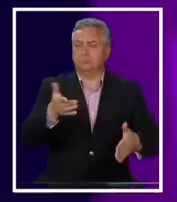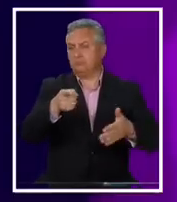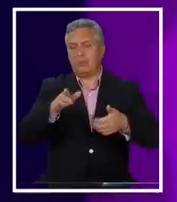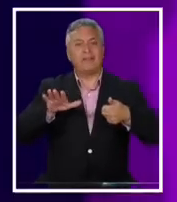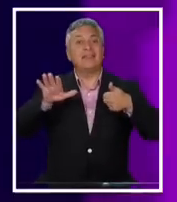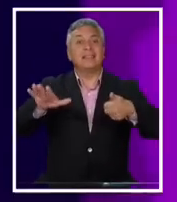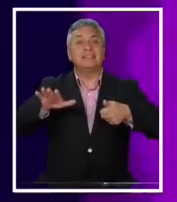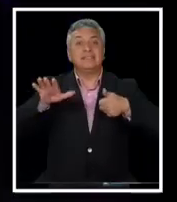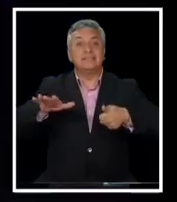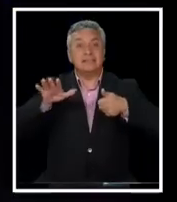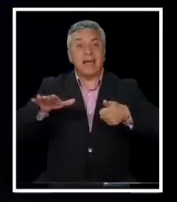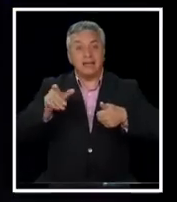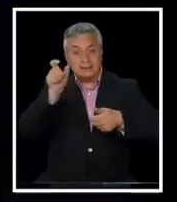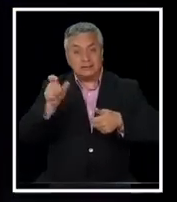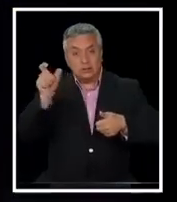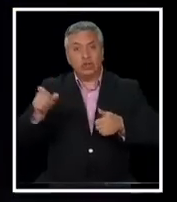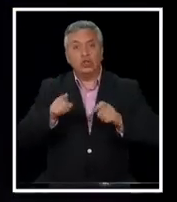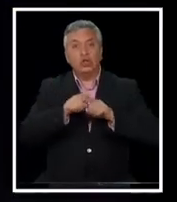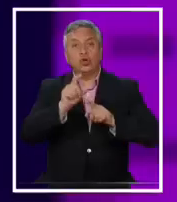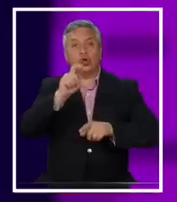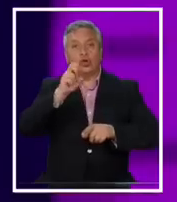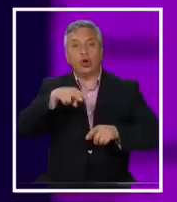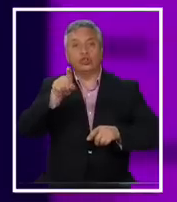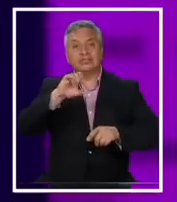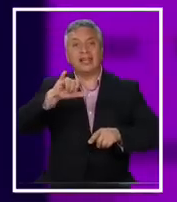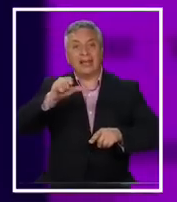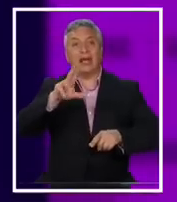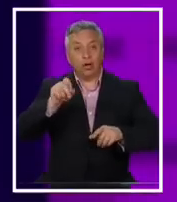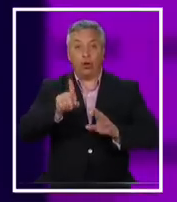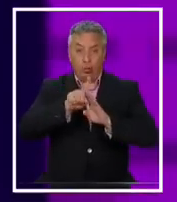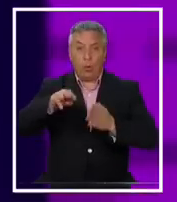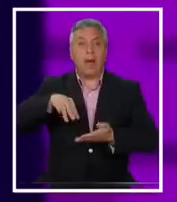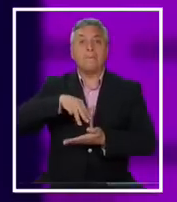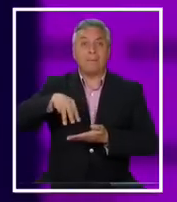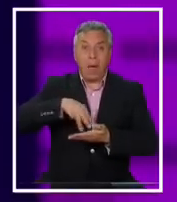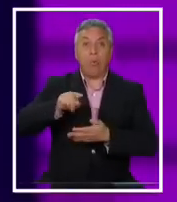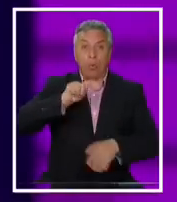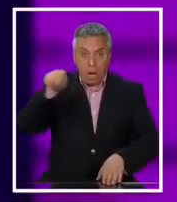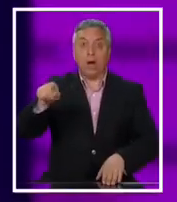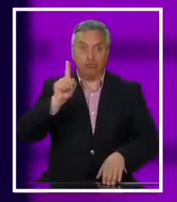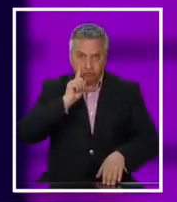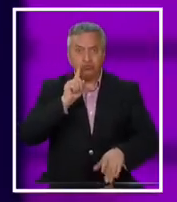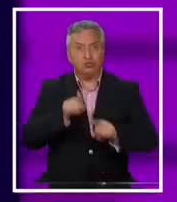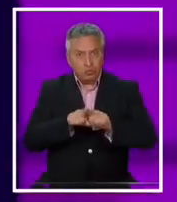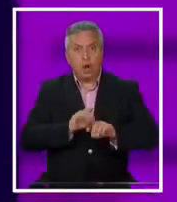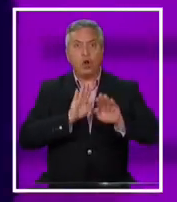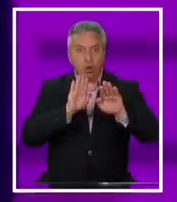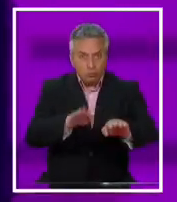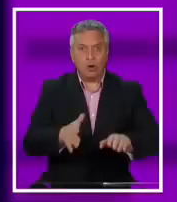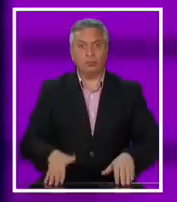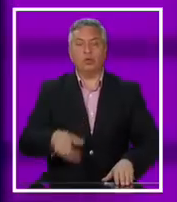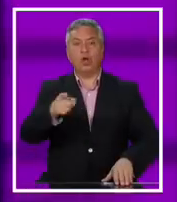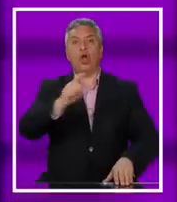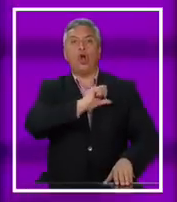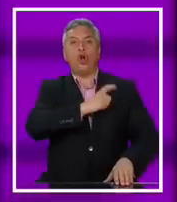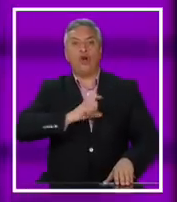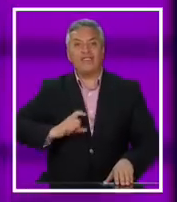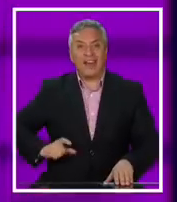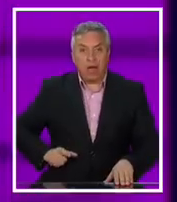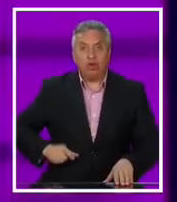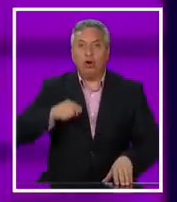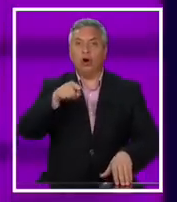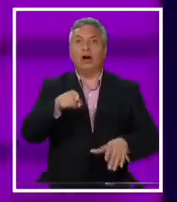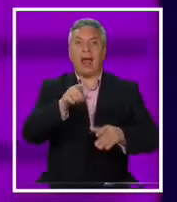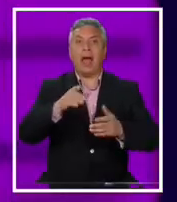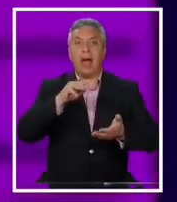consejeros, entiendo que 13, incluidos los del Maule, de la región de la senadora, estaban a favor de ello. La gobernadora del Maule está trabajando por el